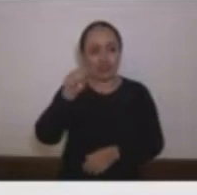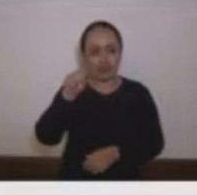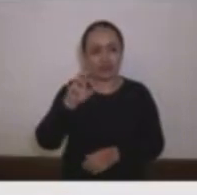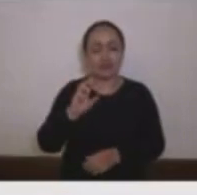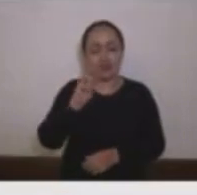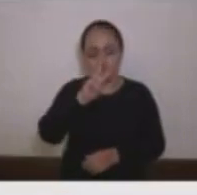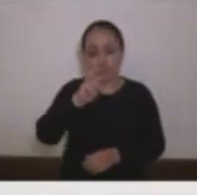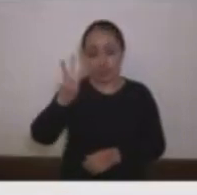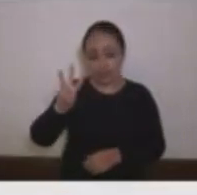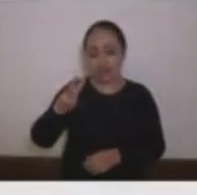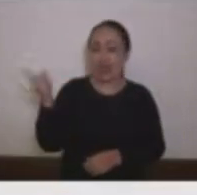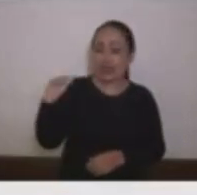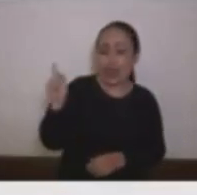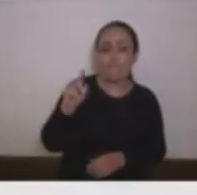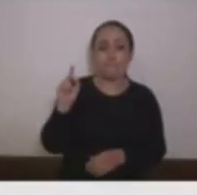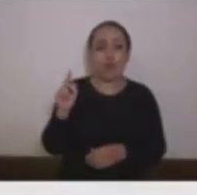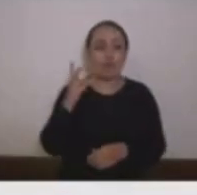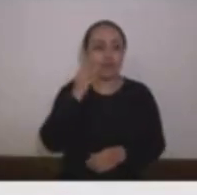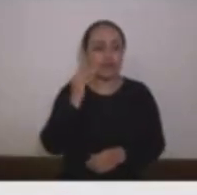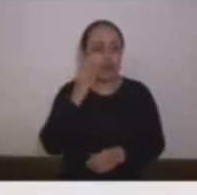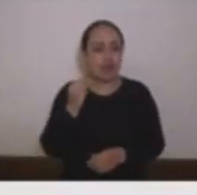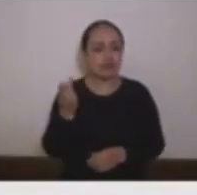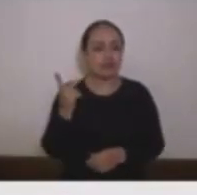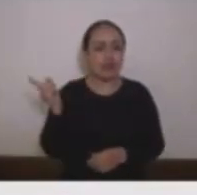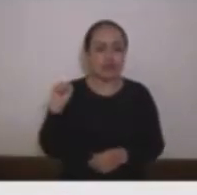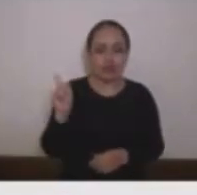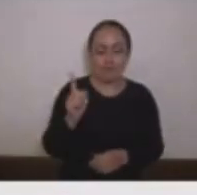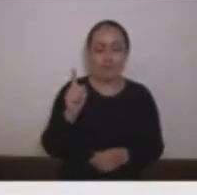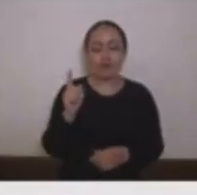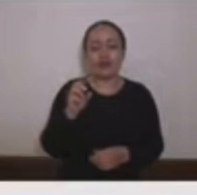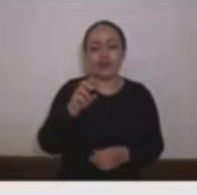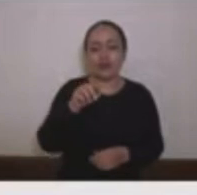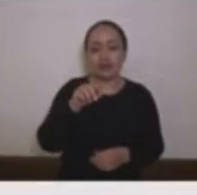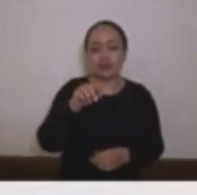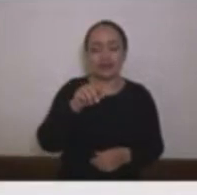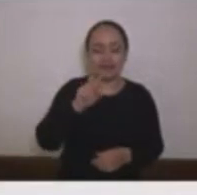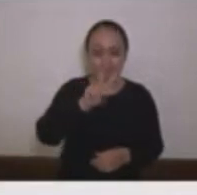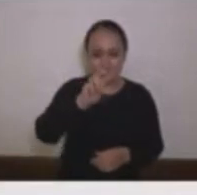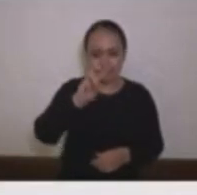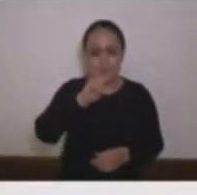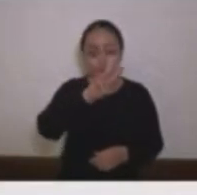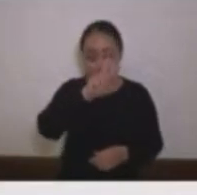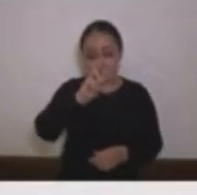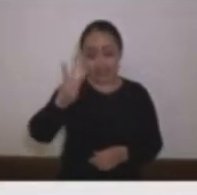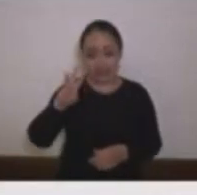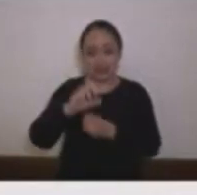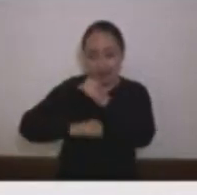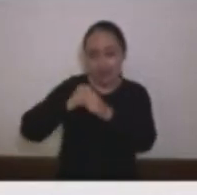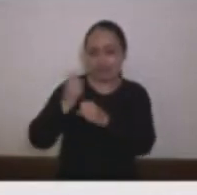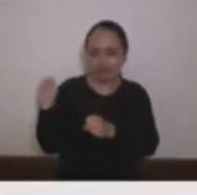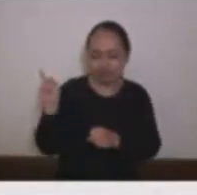27 años de experiencia en el sector público y entre ellos se destaca su paso por la contraloría de Envigado como contralor